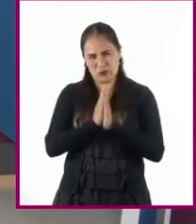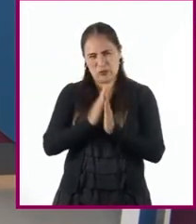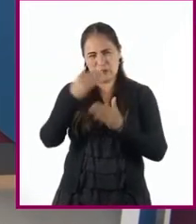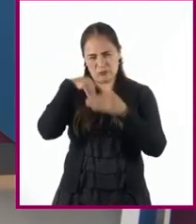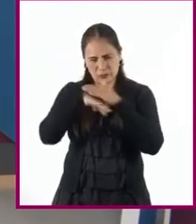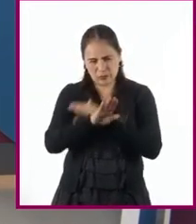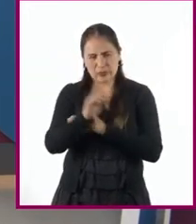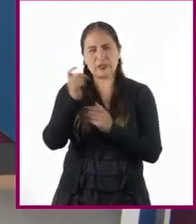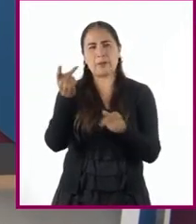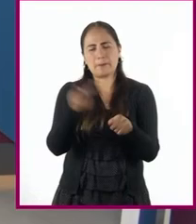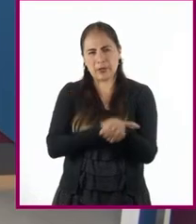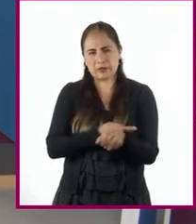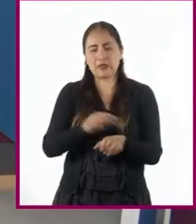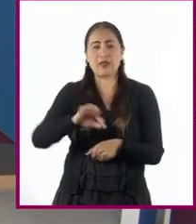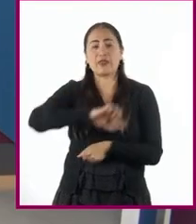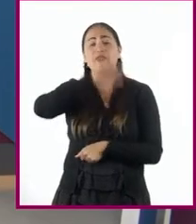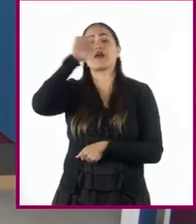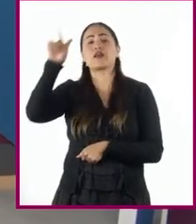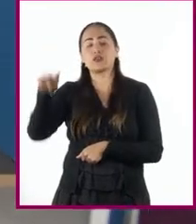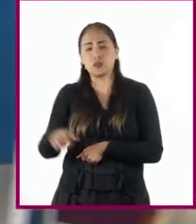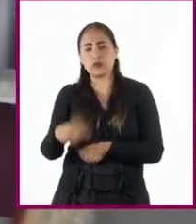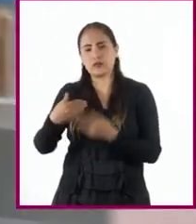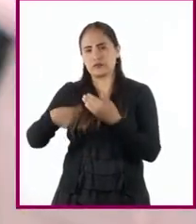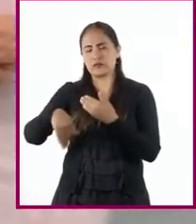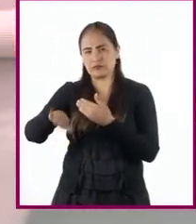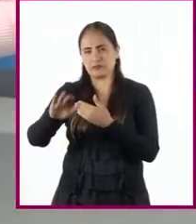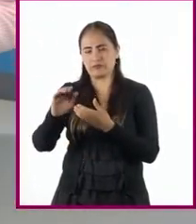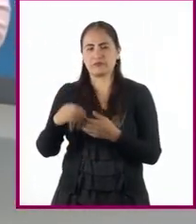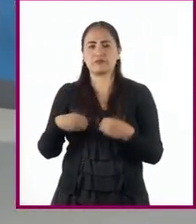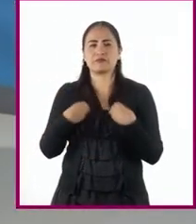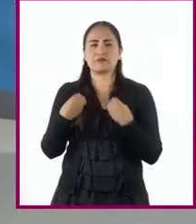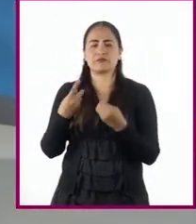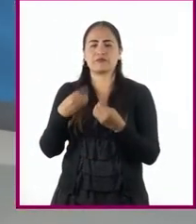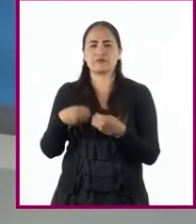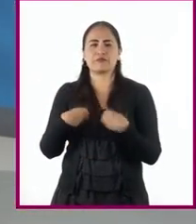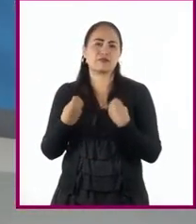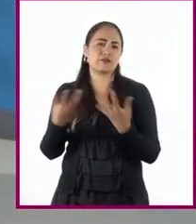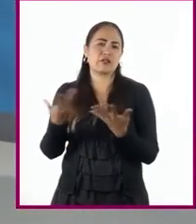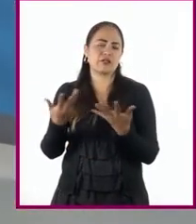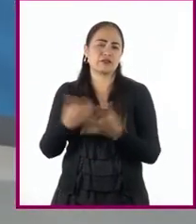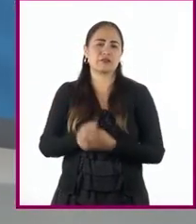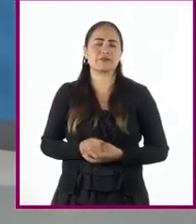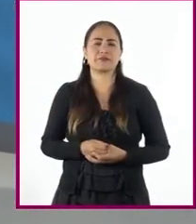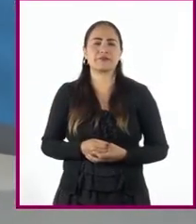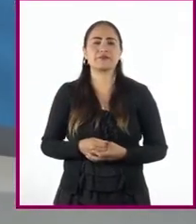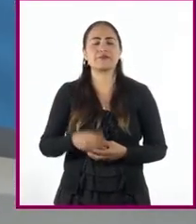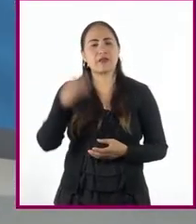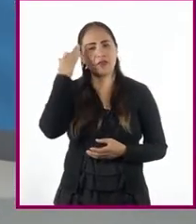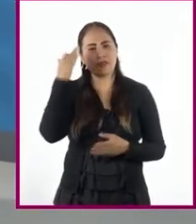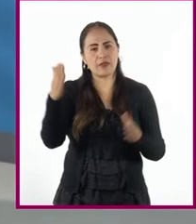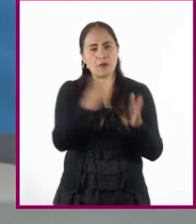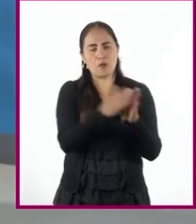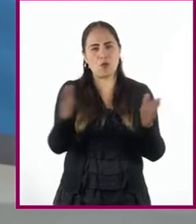revisaremos la vida conventual femenina. Durante el periodo virreinal, la moral católica